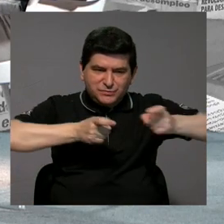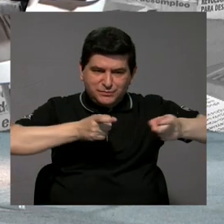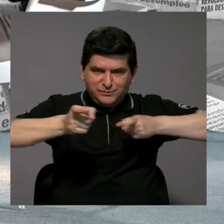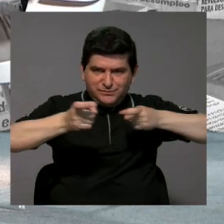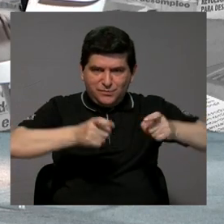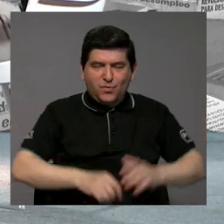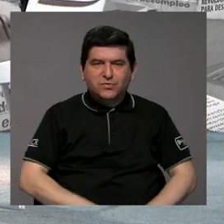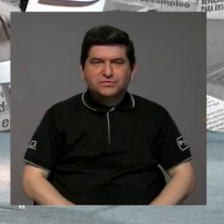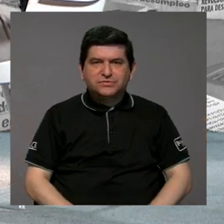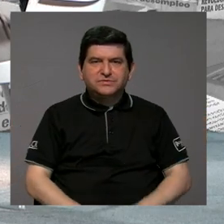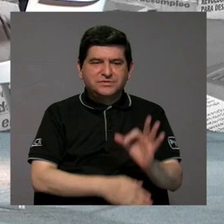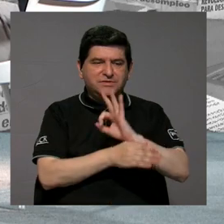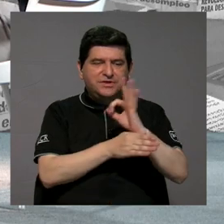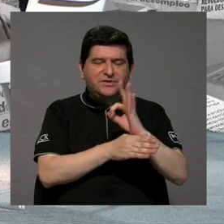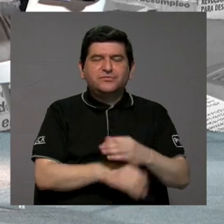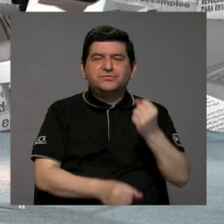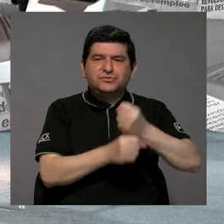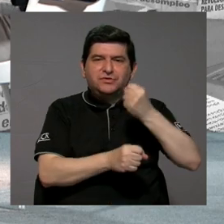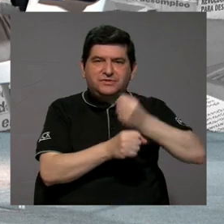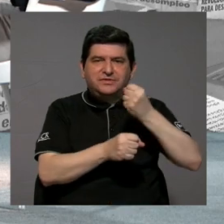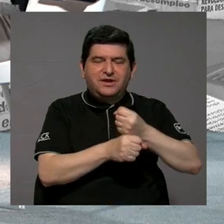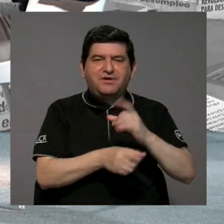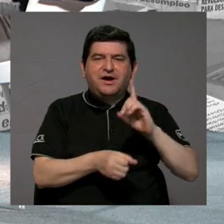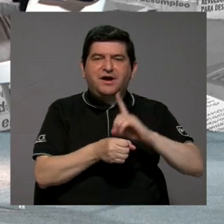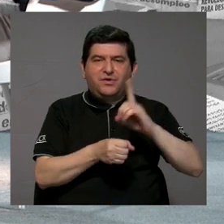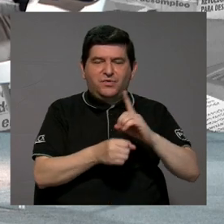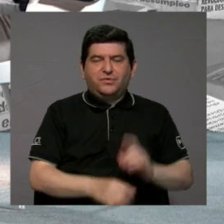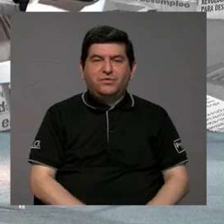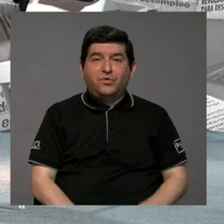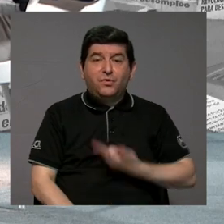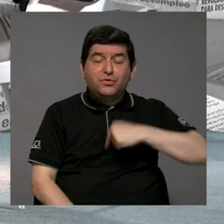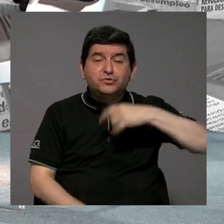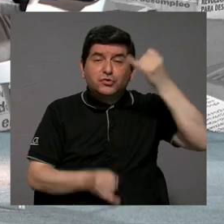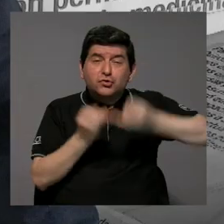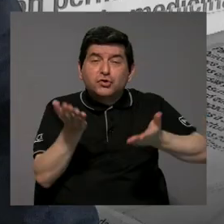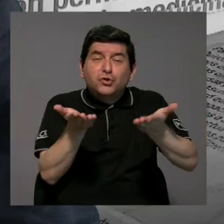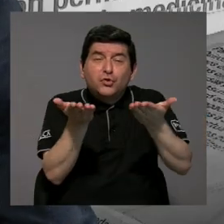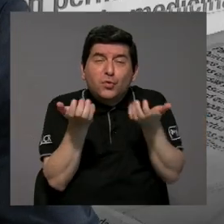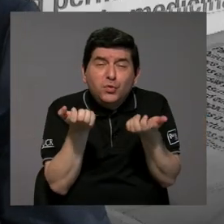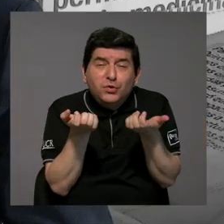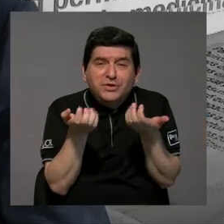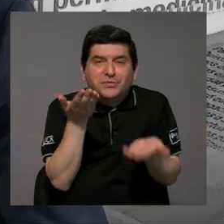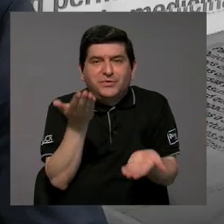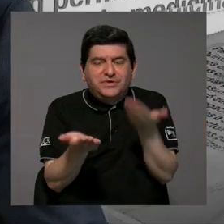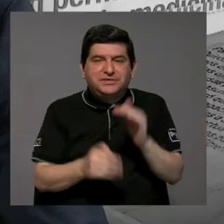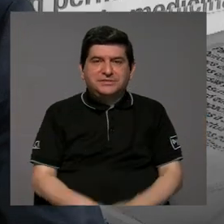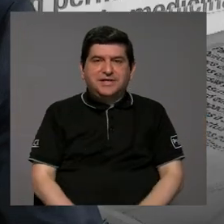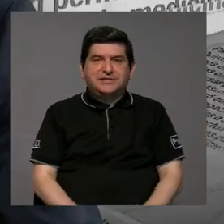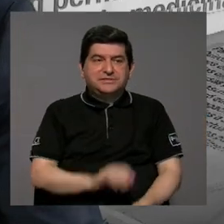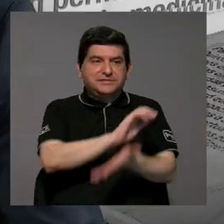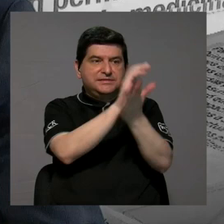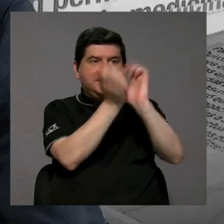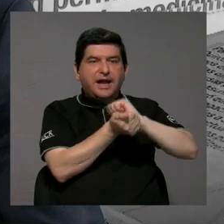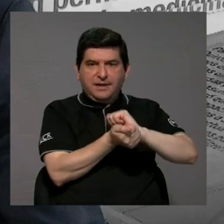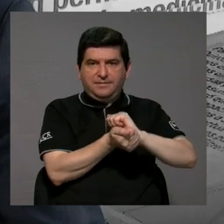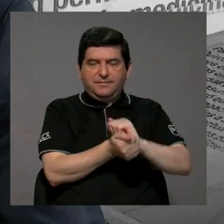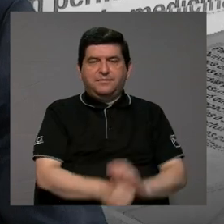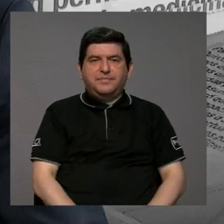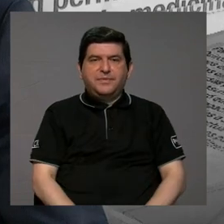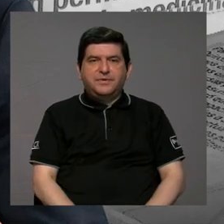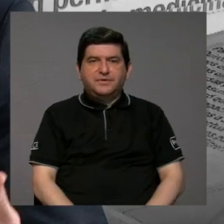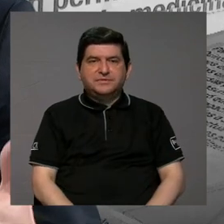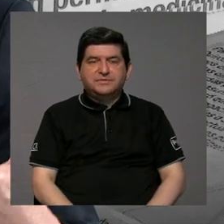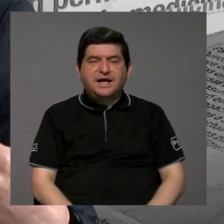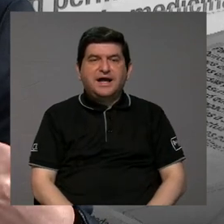control sobre el desempeño de las y los diputados. Porque lo último que quisiéramos, creo yo, es generar reformas en las cuales